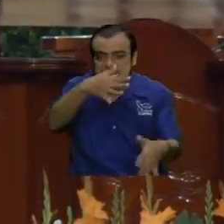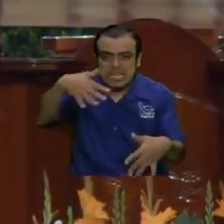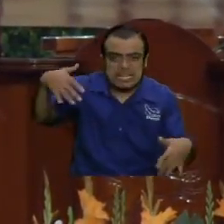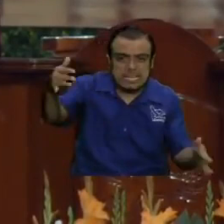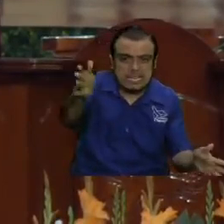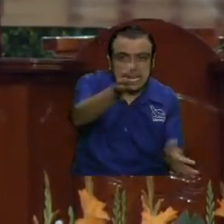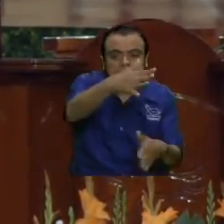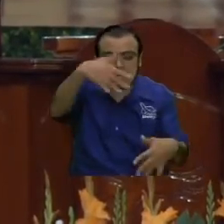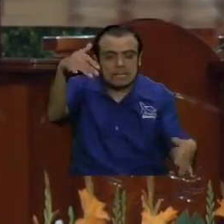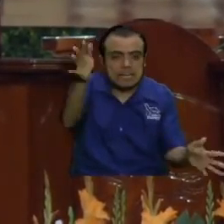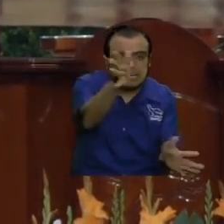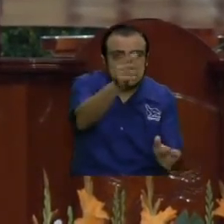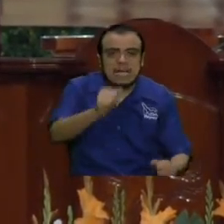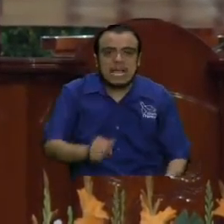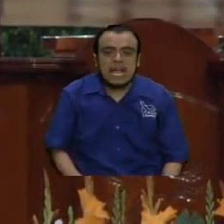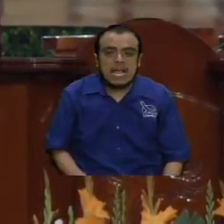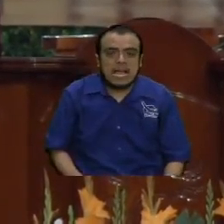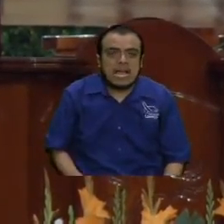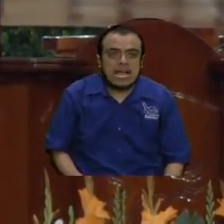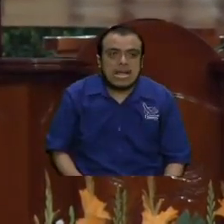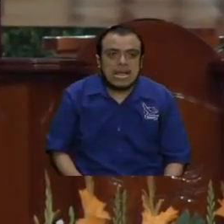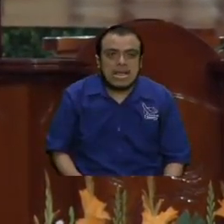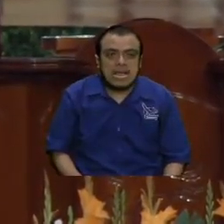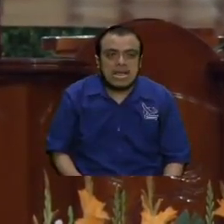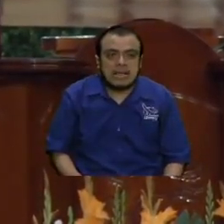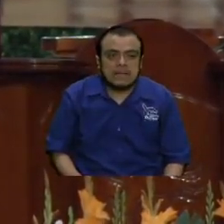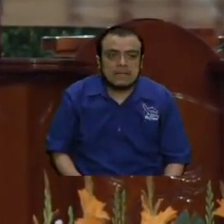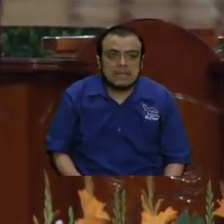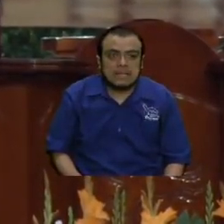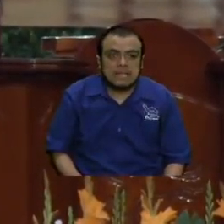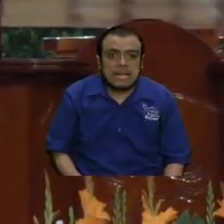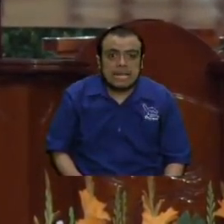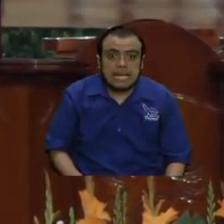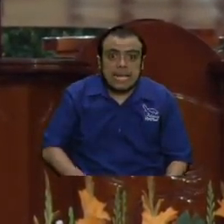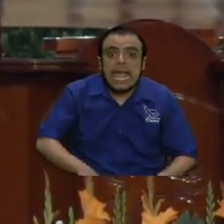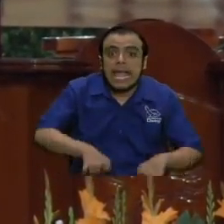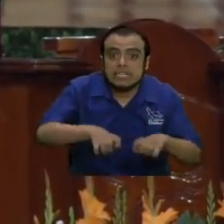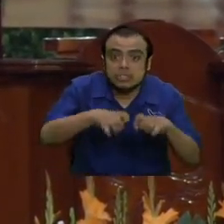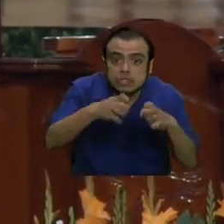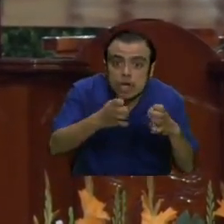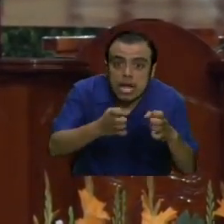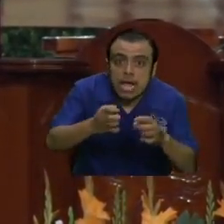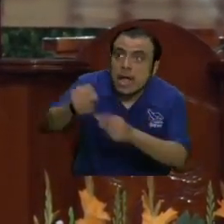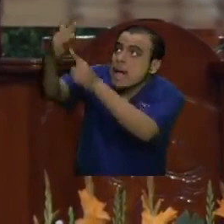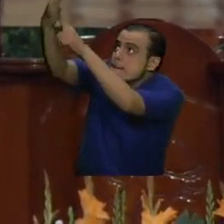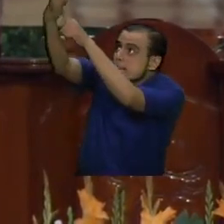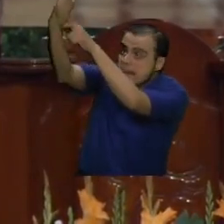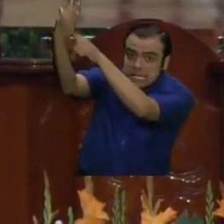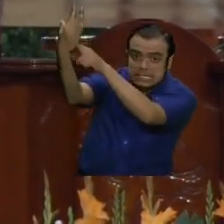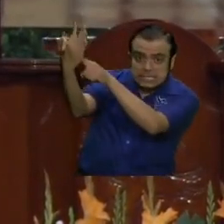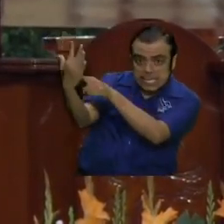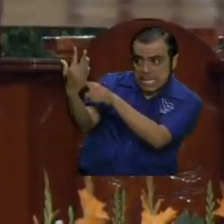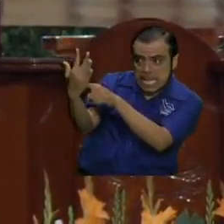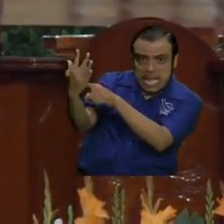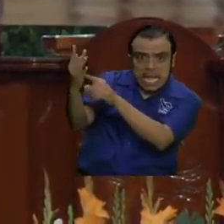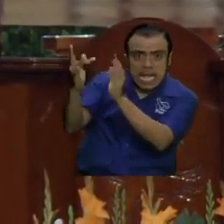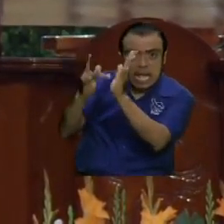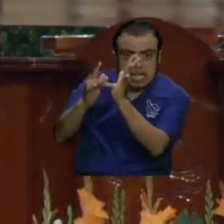y de repente ellos tienen un faneros, una parucía. Y cuando miran al Señor,